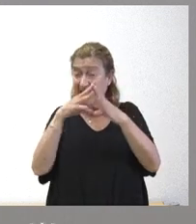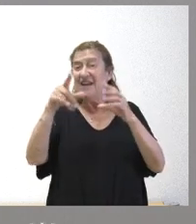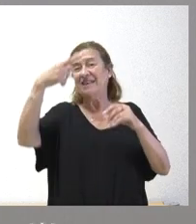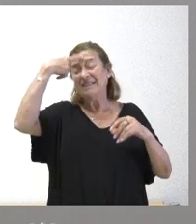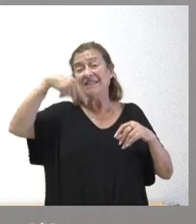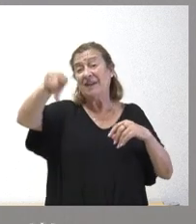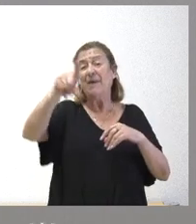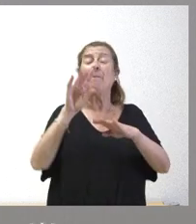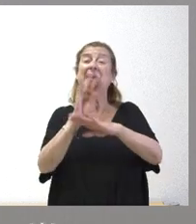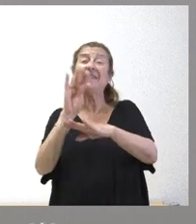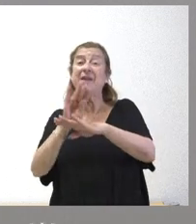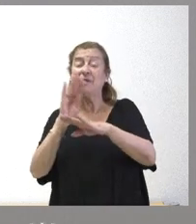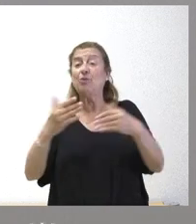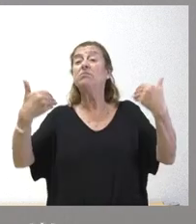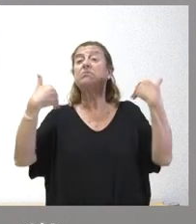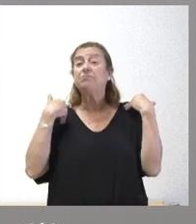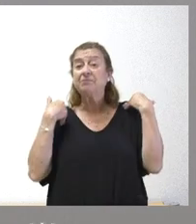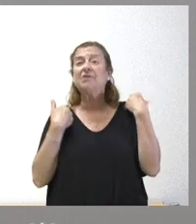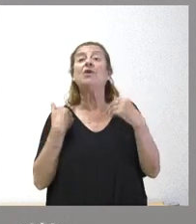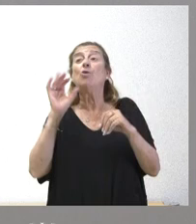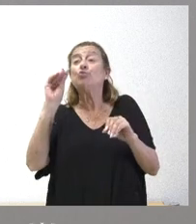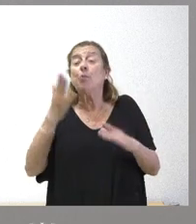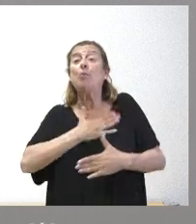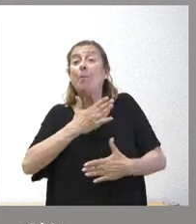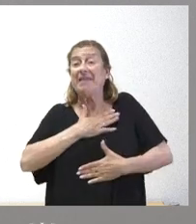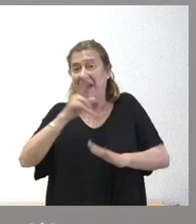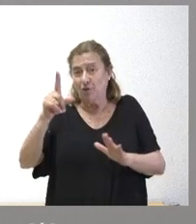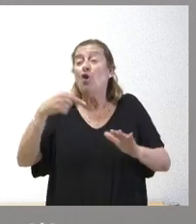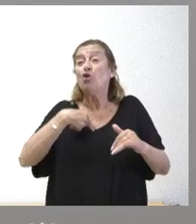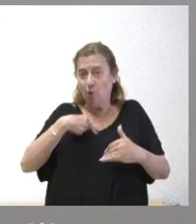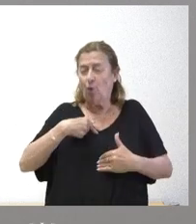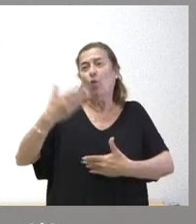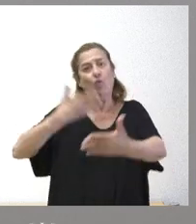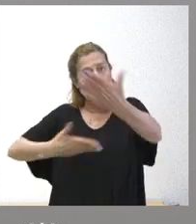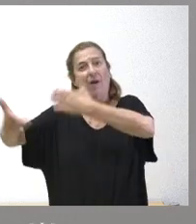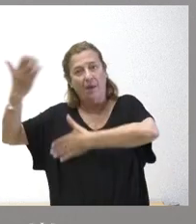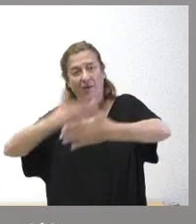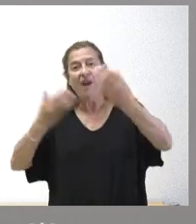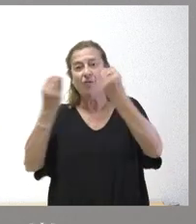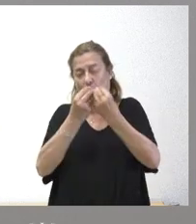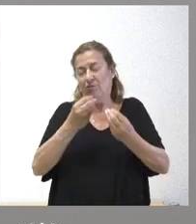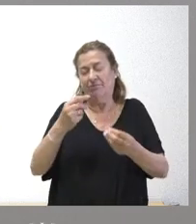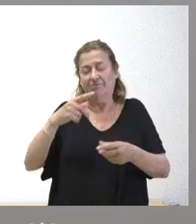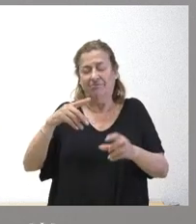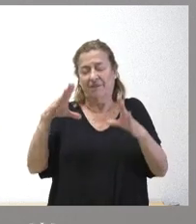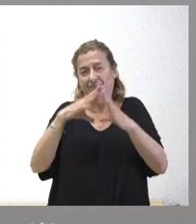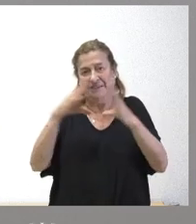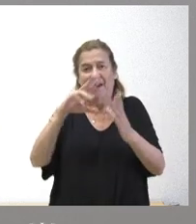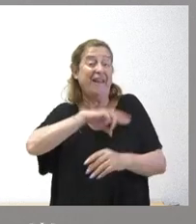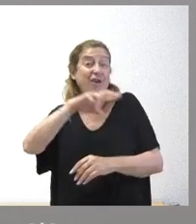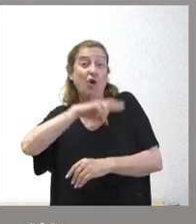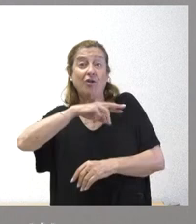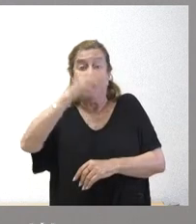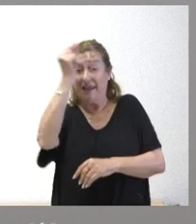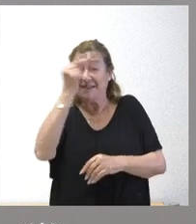el mantenimiento corresponde a su propietario nuestra idea es la colaboración con las diócesis correspondientes y en la medida en que la